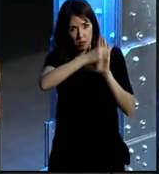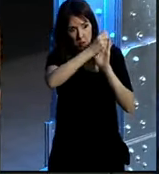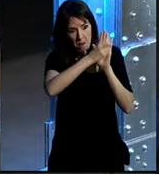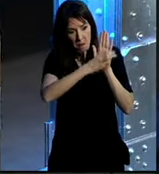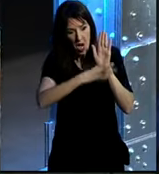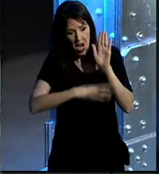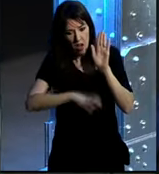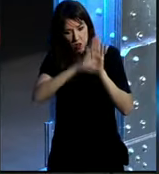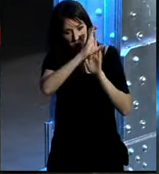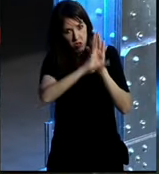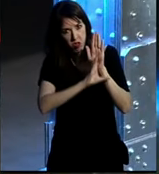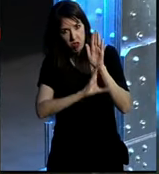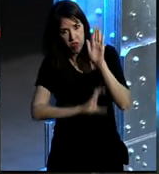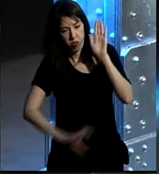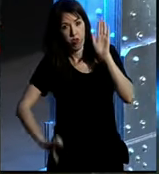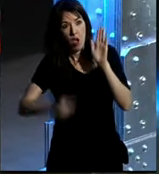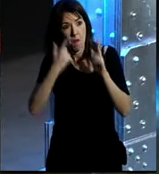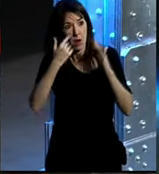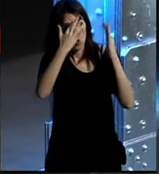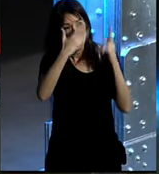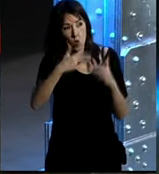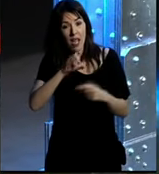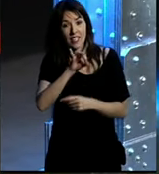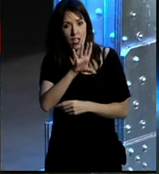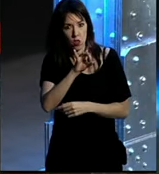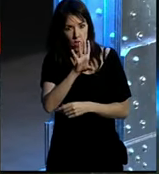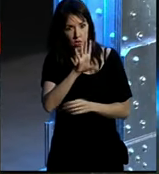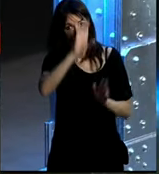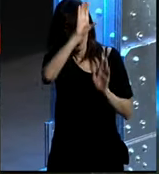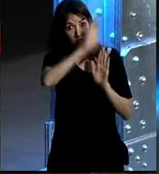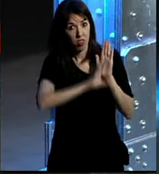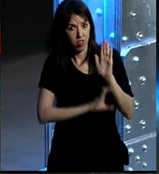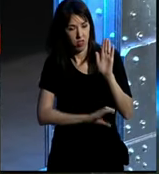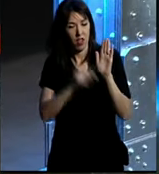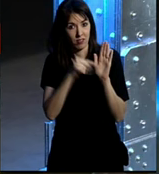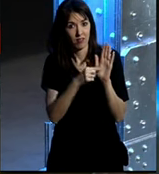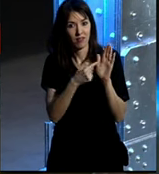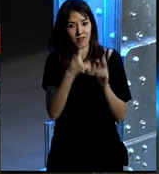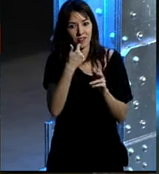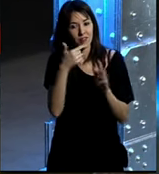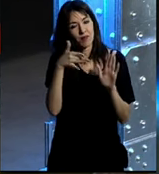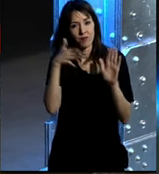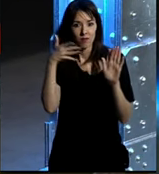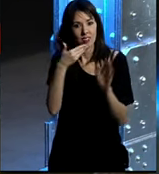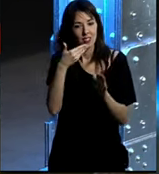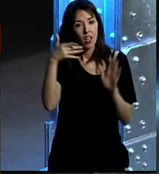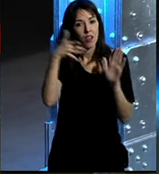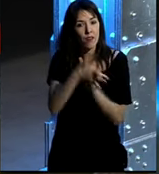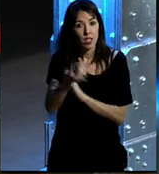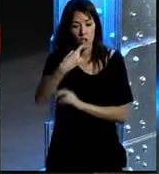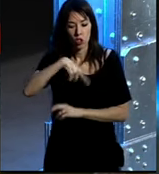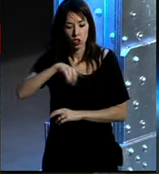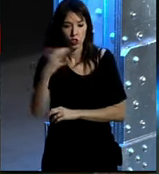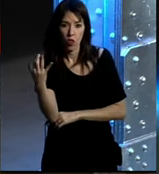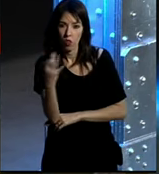de CES que han puesto me parece que las últimas que las conté eran 15 un montón de CES que definen lo que para nosotros